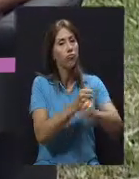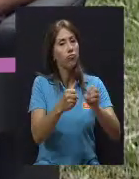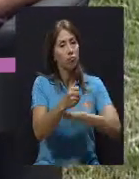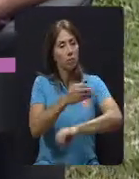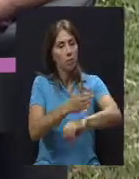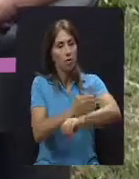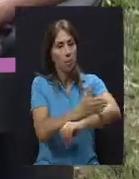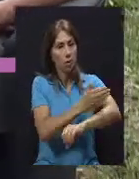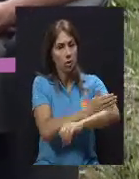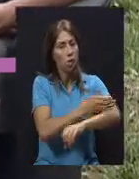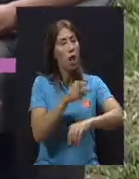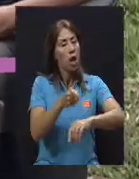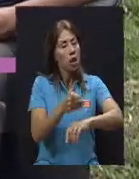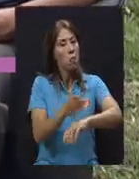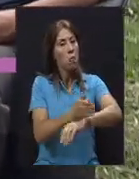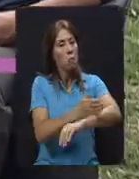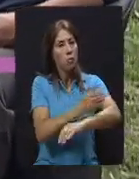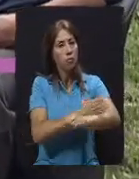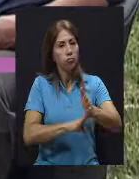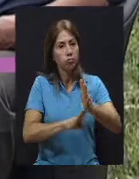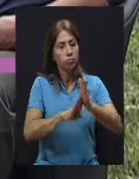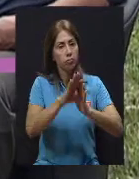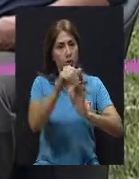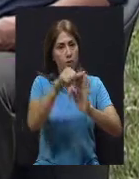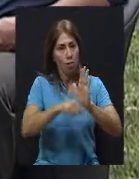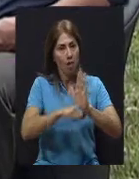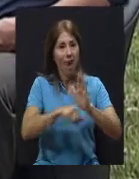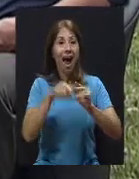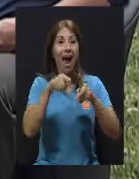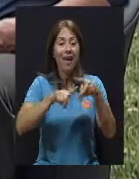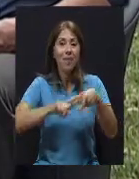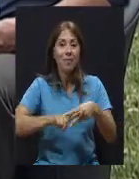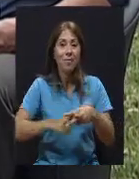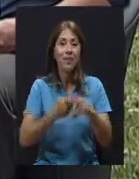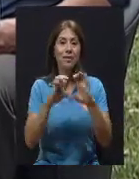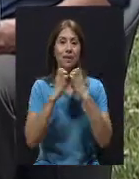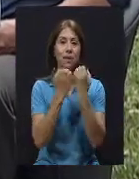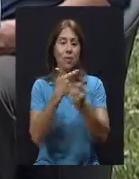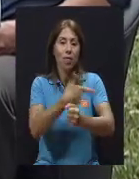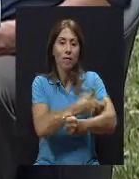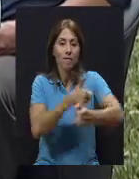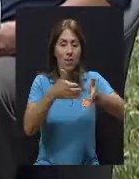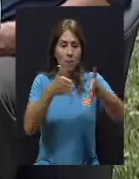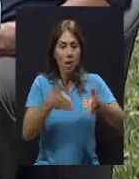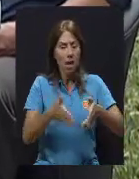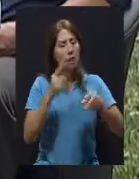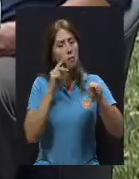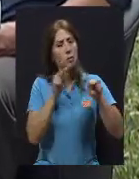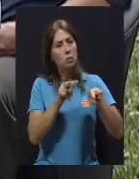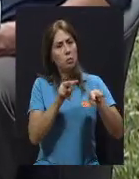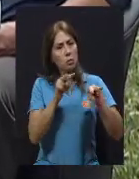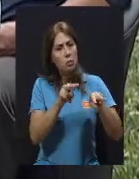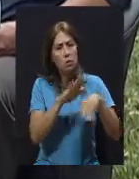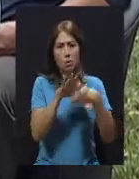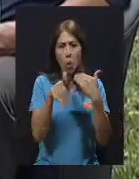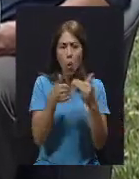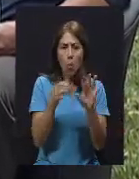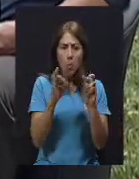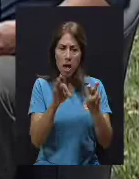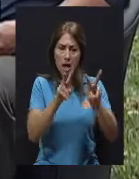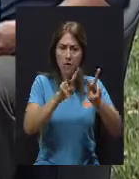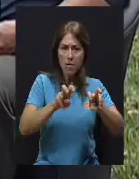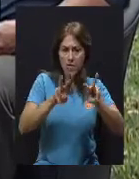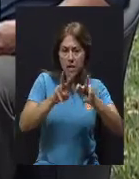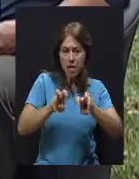recupera de la cirugía. Hay enfermerías cuando empieza a preparar el paciente, empieza a ver lo que esté bien en los dispositivos,